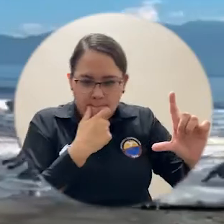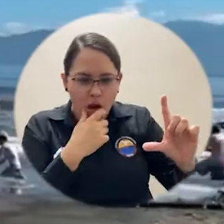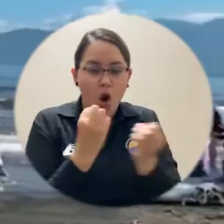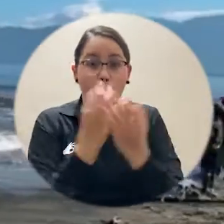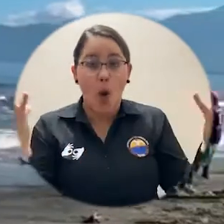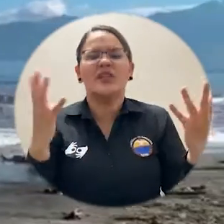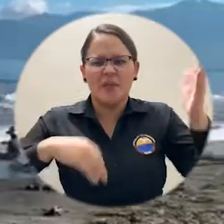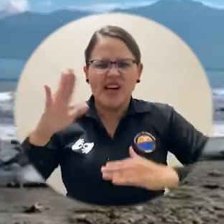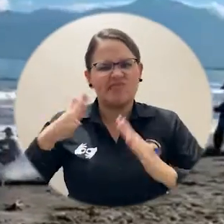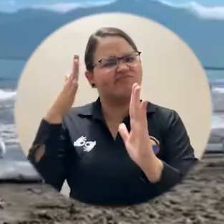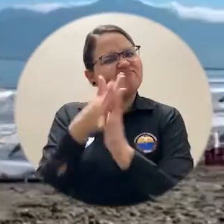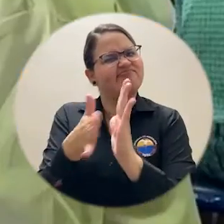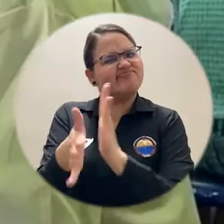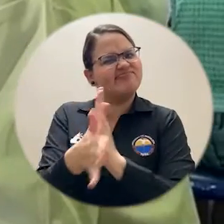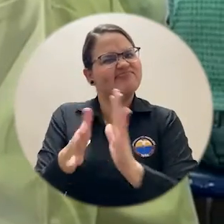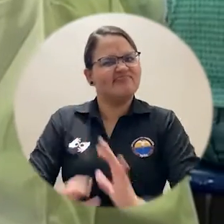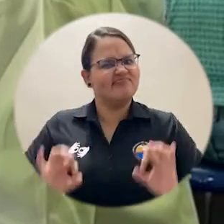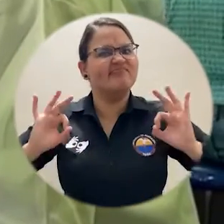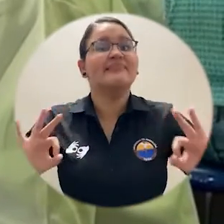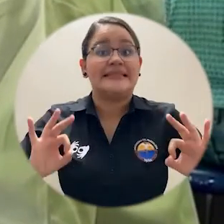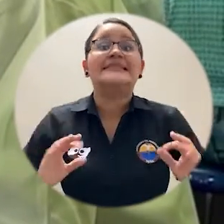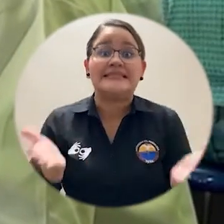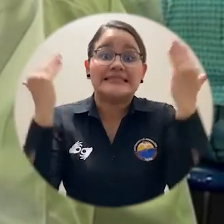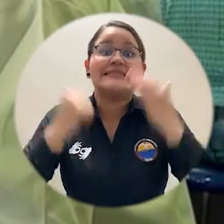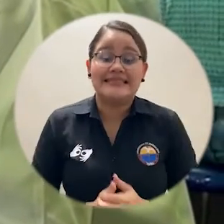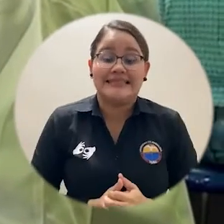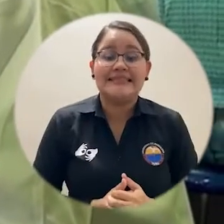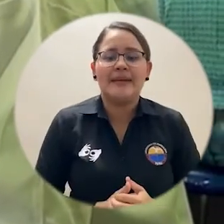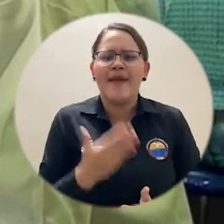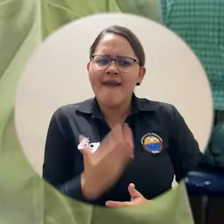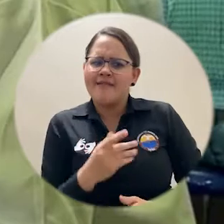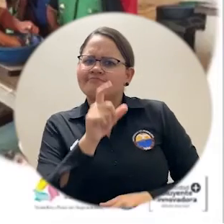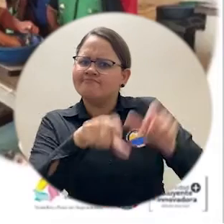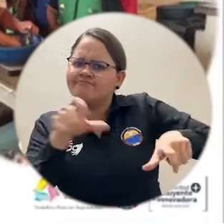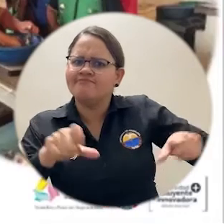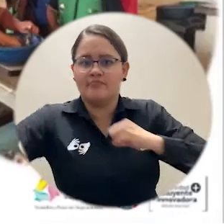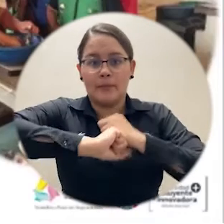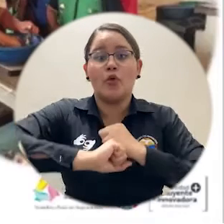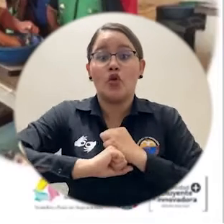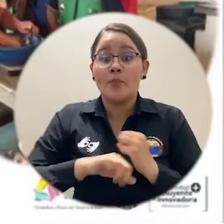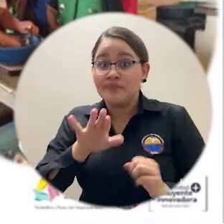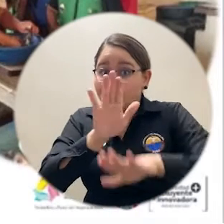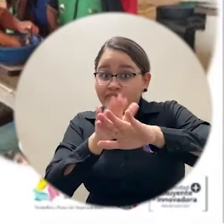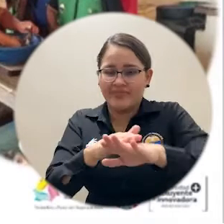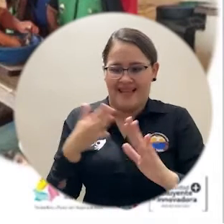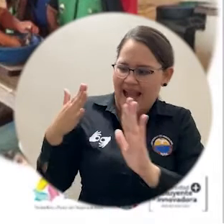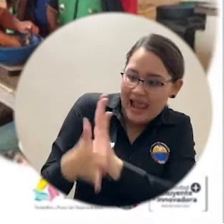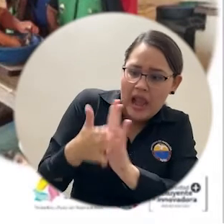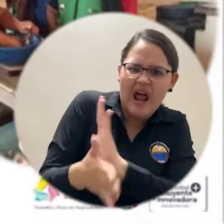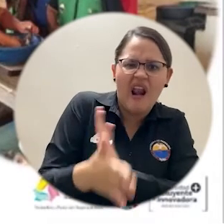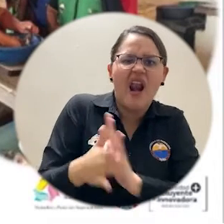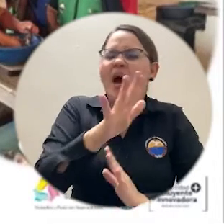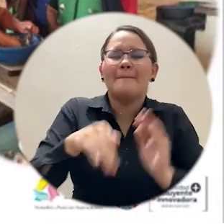información depurada y un análisis institucional en el cual describimos y damos la